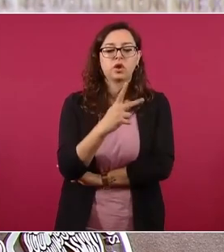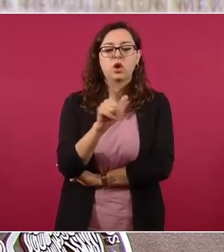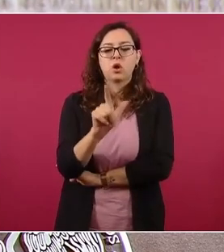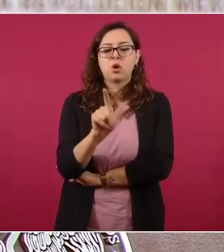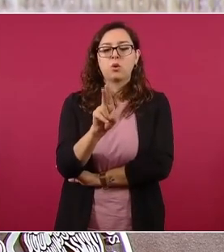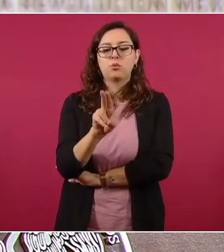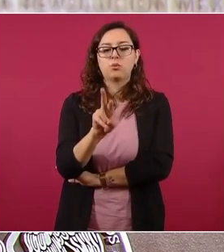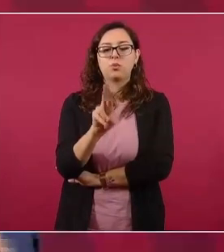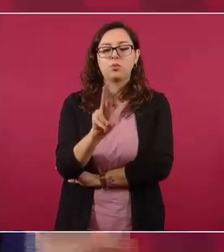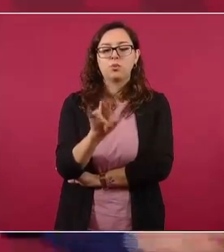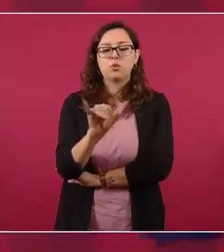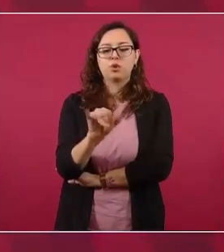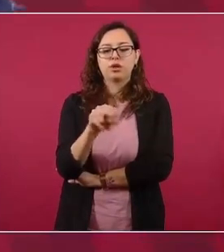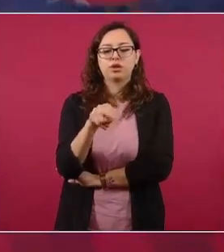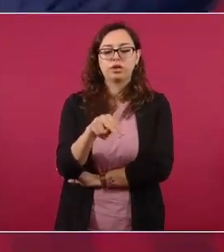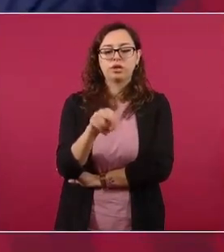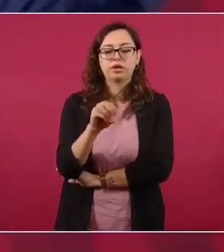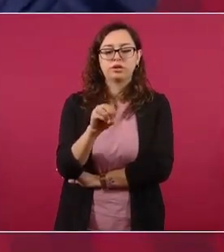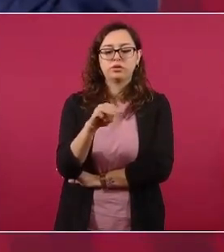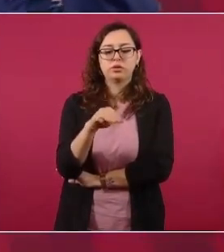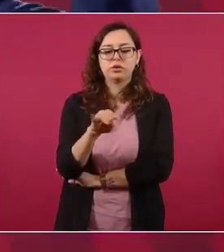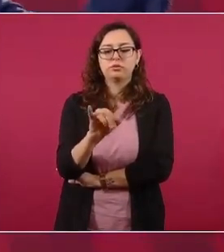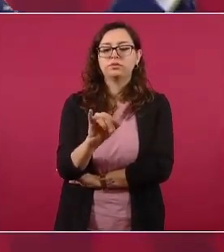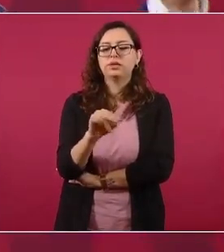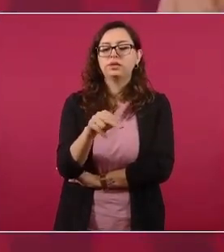Y en vez de 500